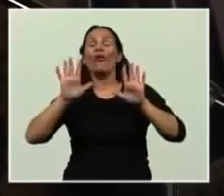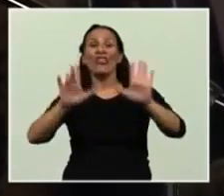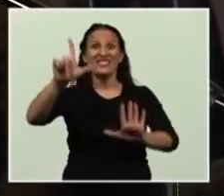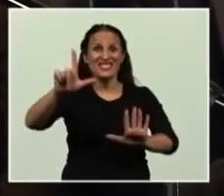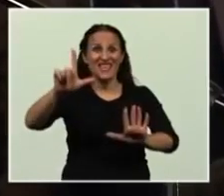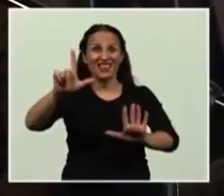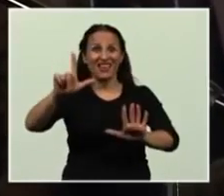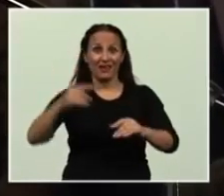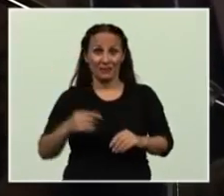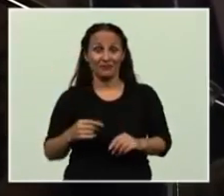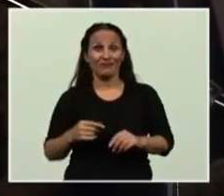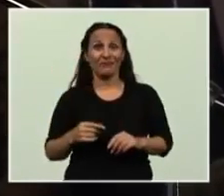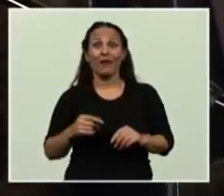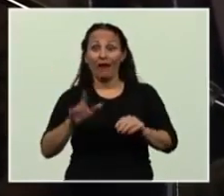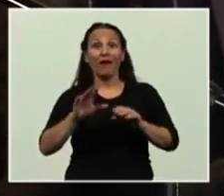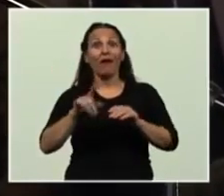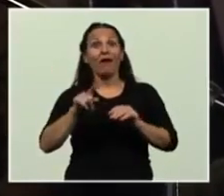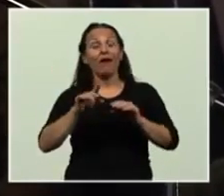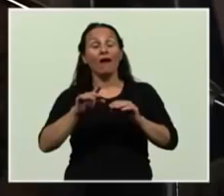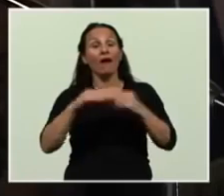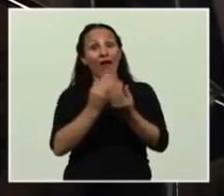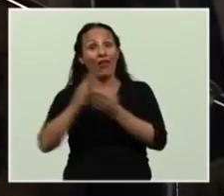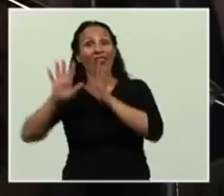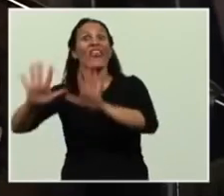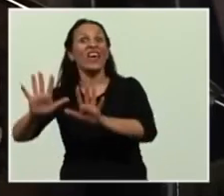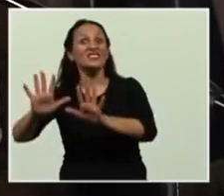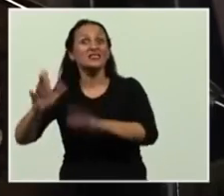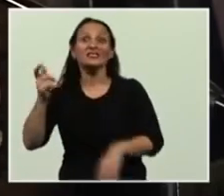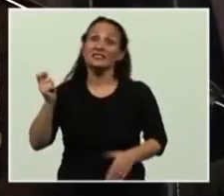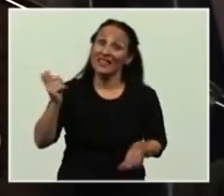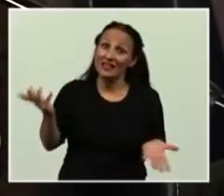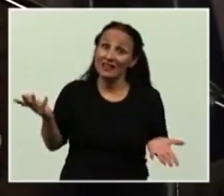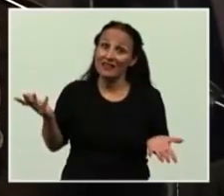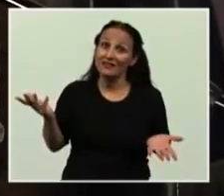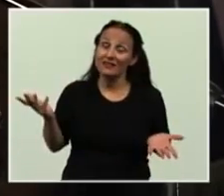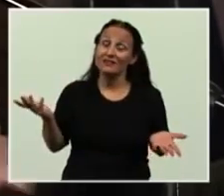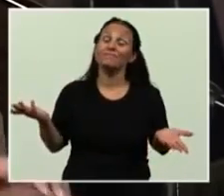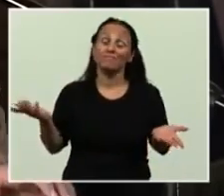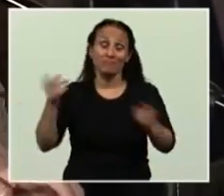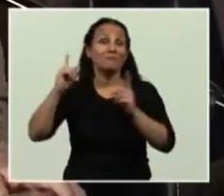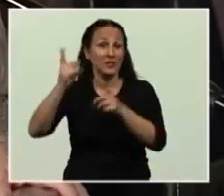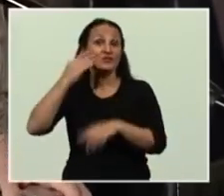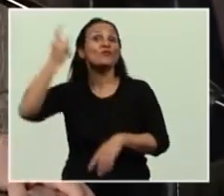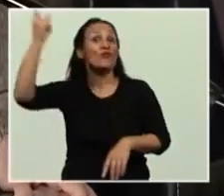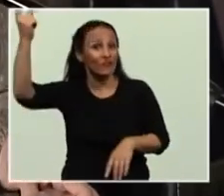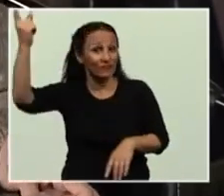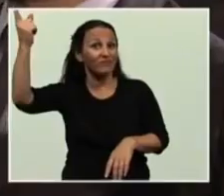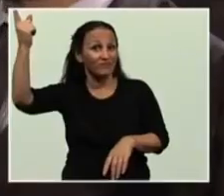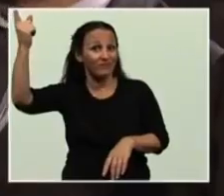curiosamente, no tan curiosamente, pertenecen al Reino Unido.